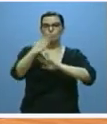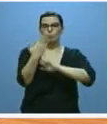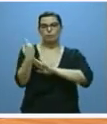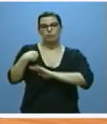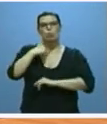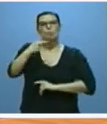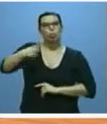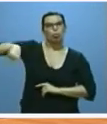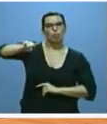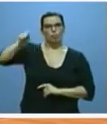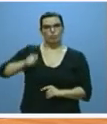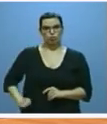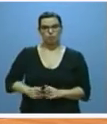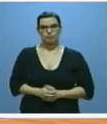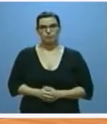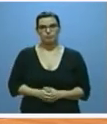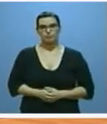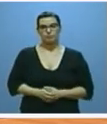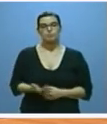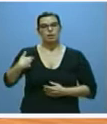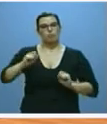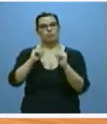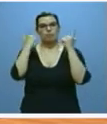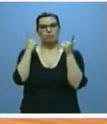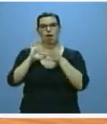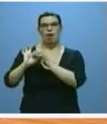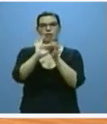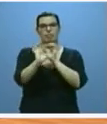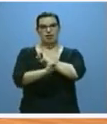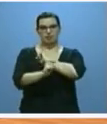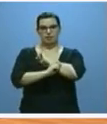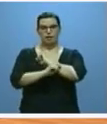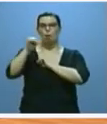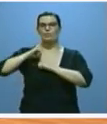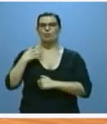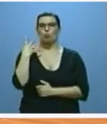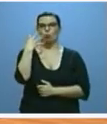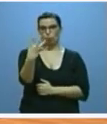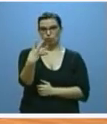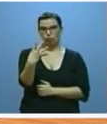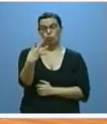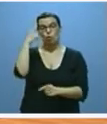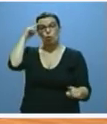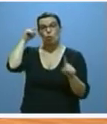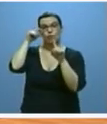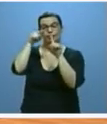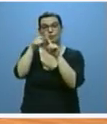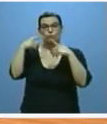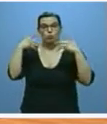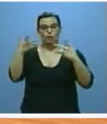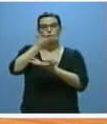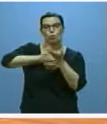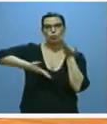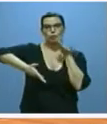profesionales. Se han formalizado alianzas estratégicas en cuatro hospitales como fórmula para favorecer la